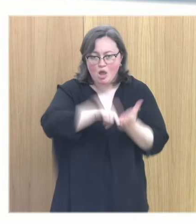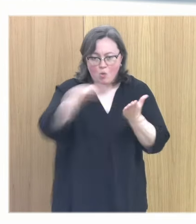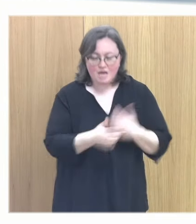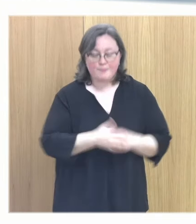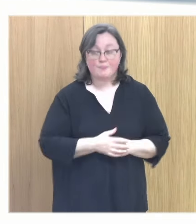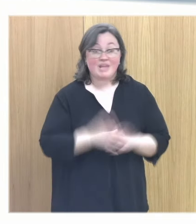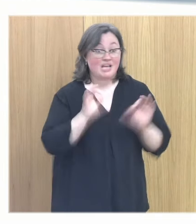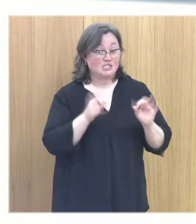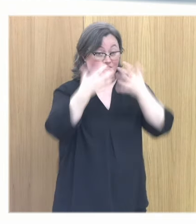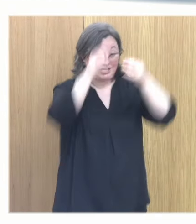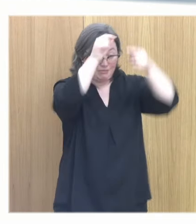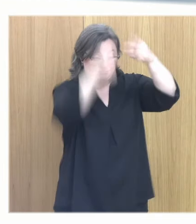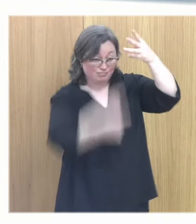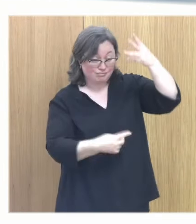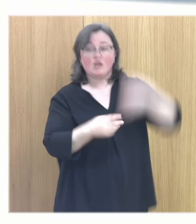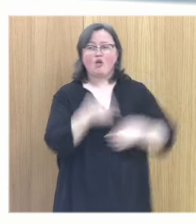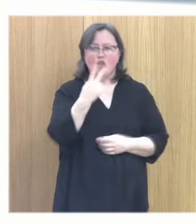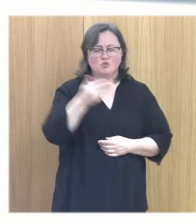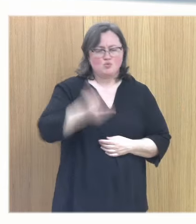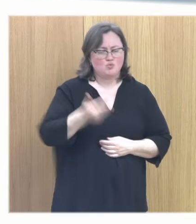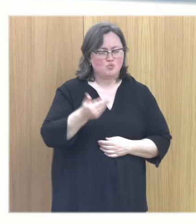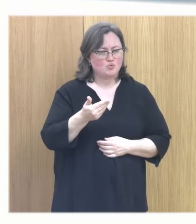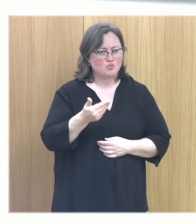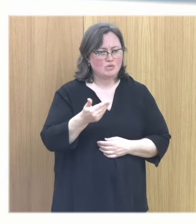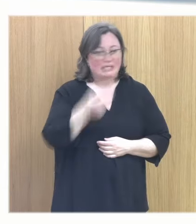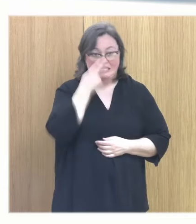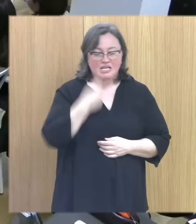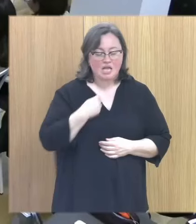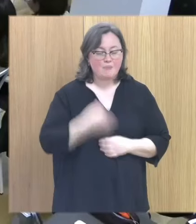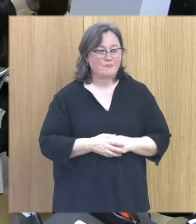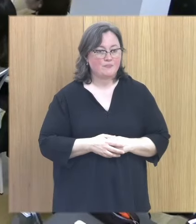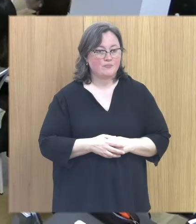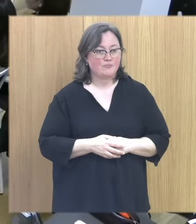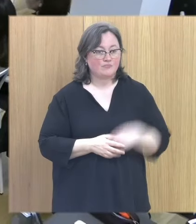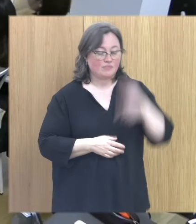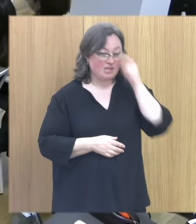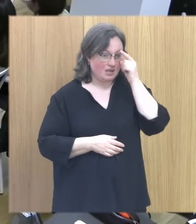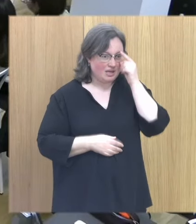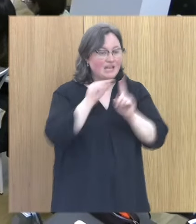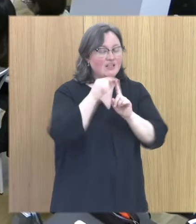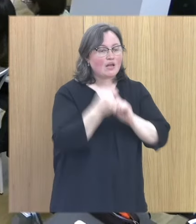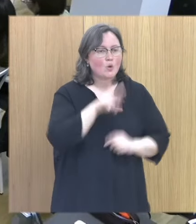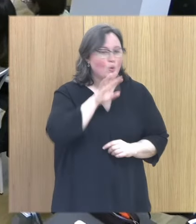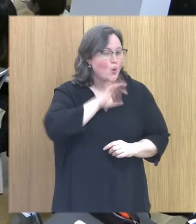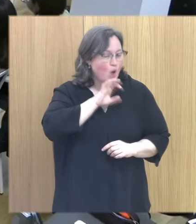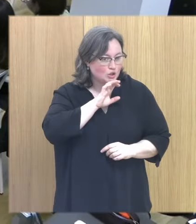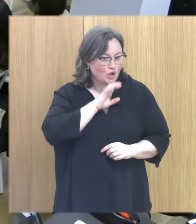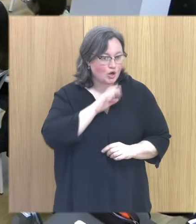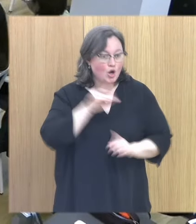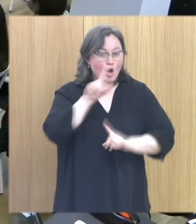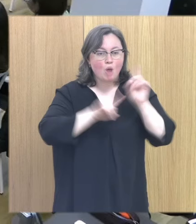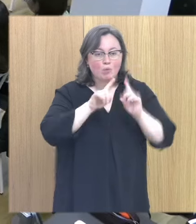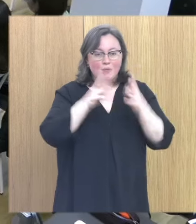ahí he señalado dos que me parecen muy interesantes hay un indicador muy curioso que es el indicador del problema